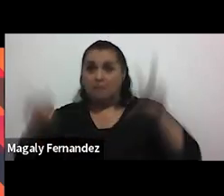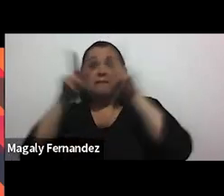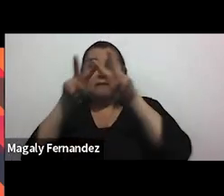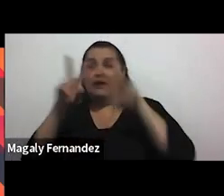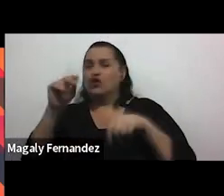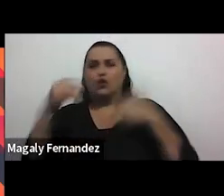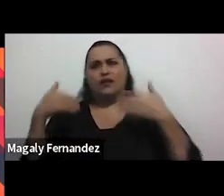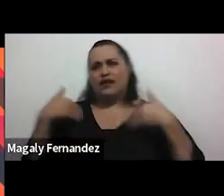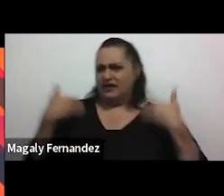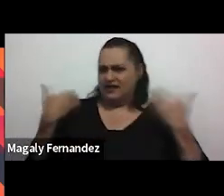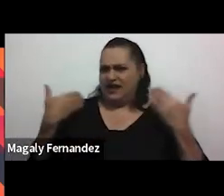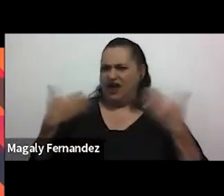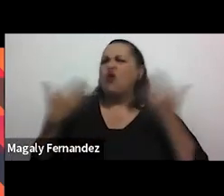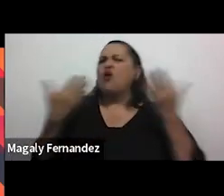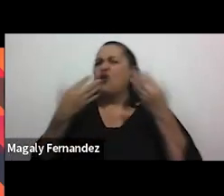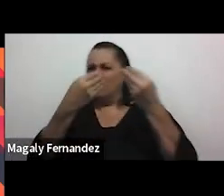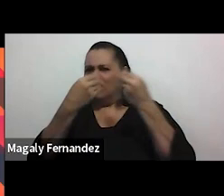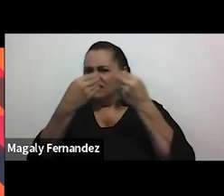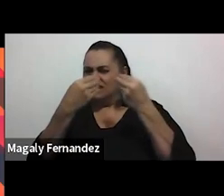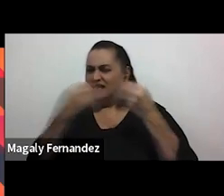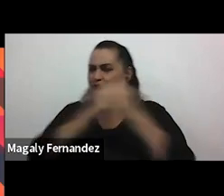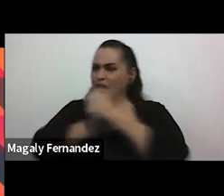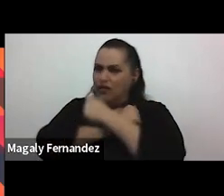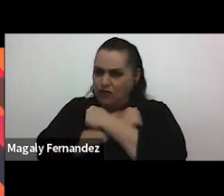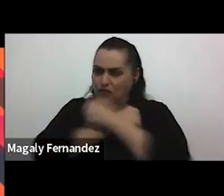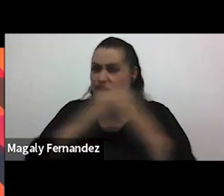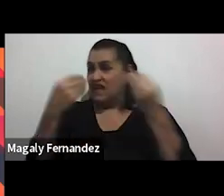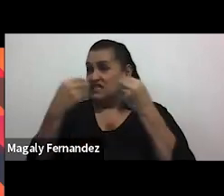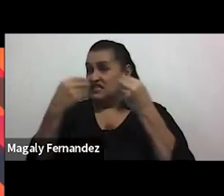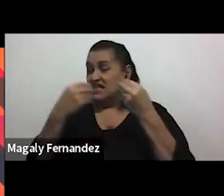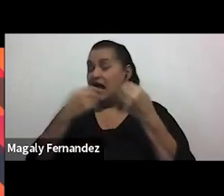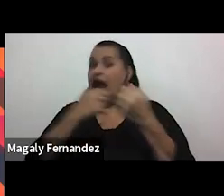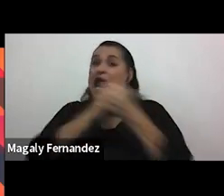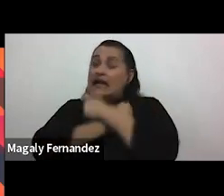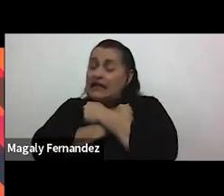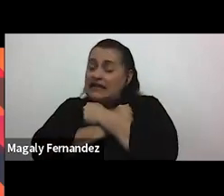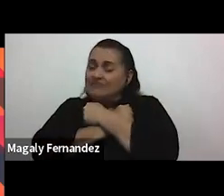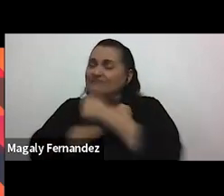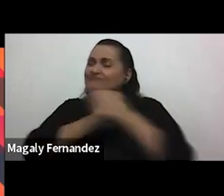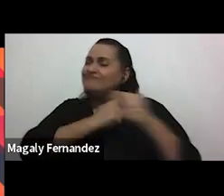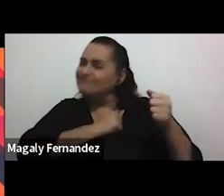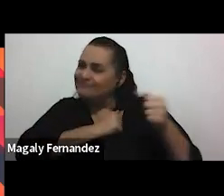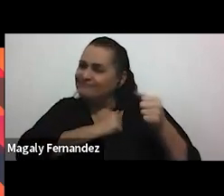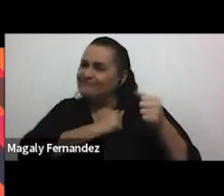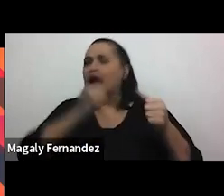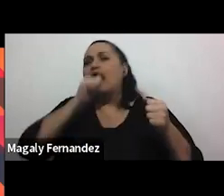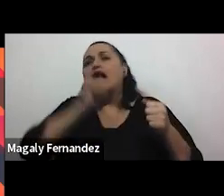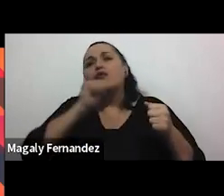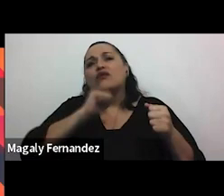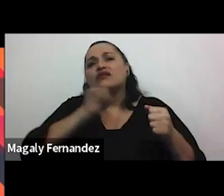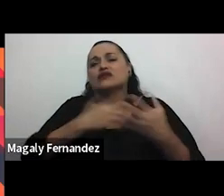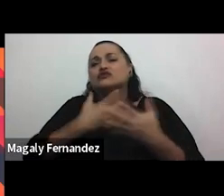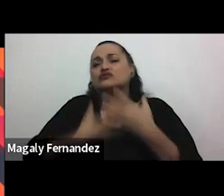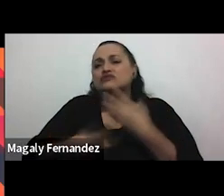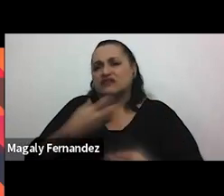¿Cómo nos enseñan el amor? No nos enseñan a querer nos enseñan a aguantar el sufrimiento y necesitamos